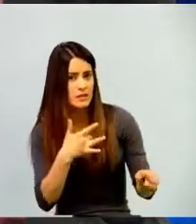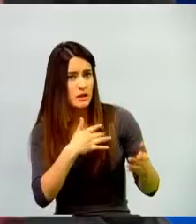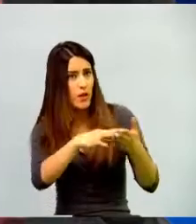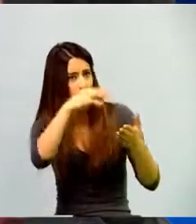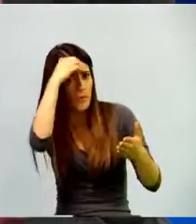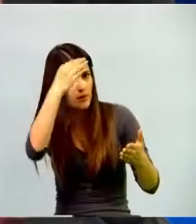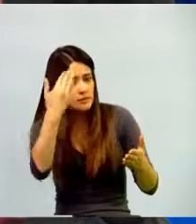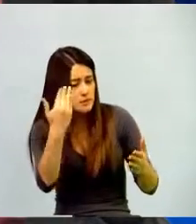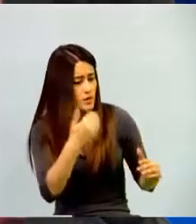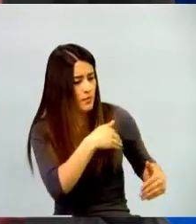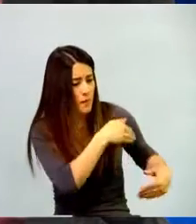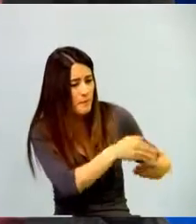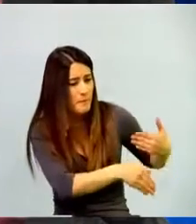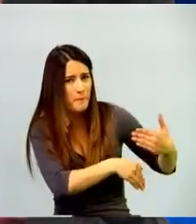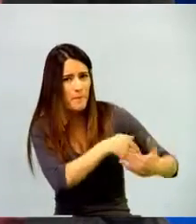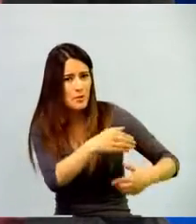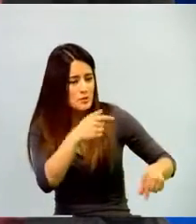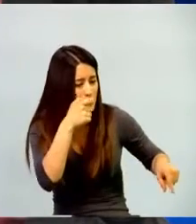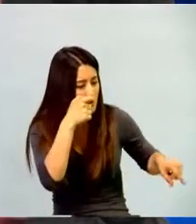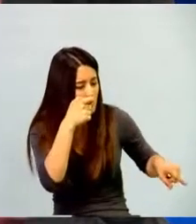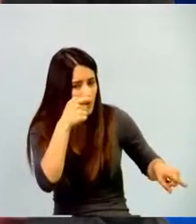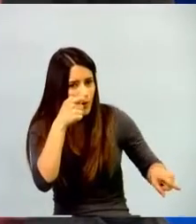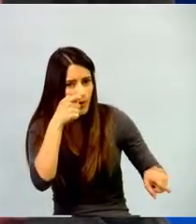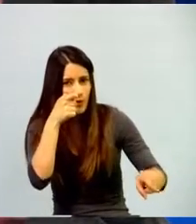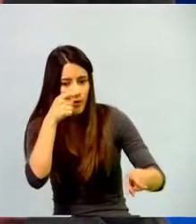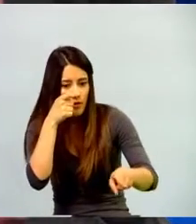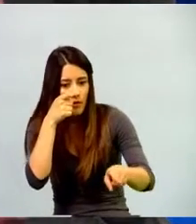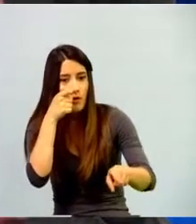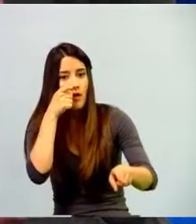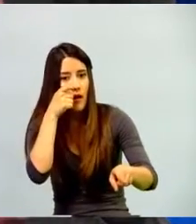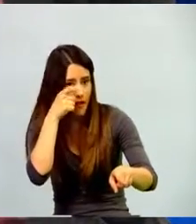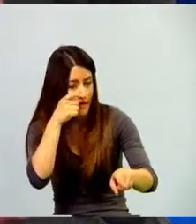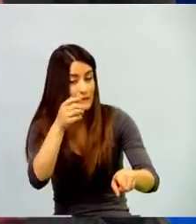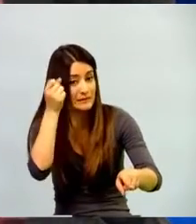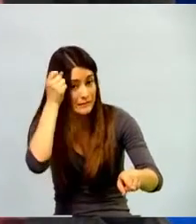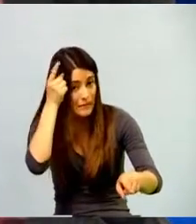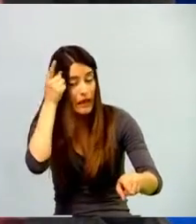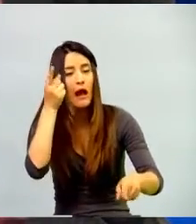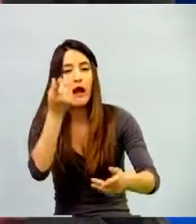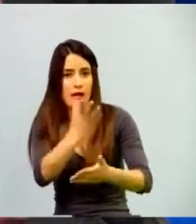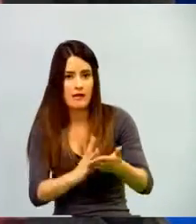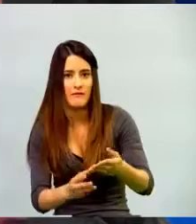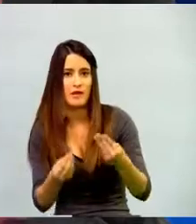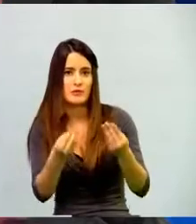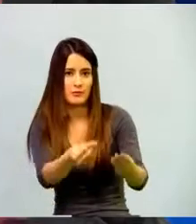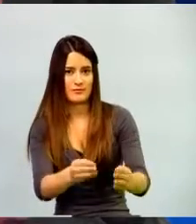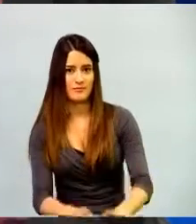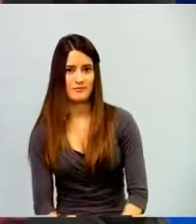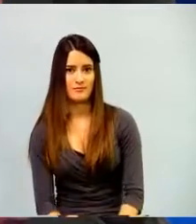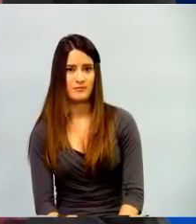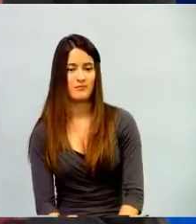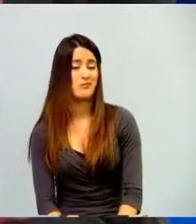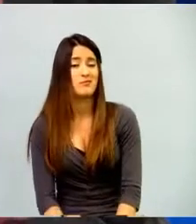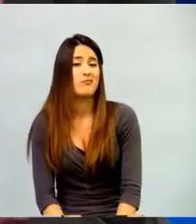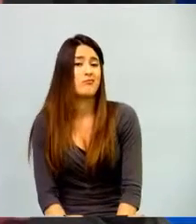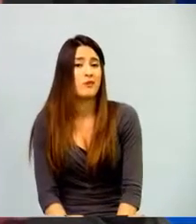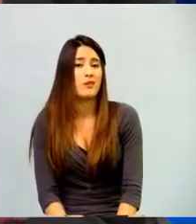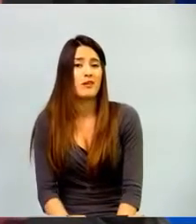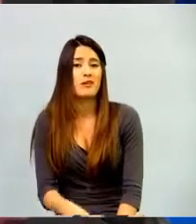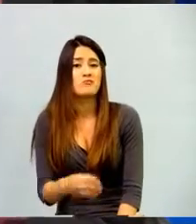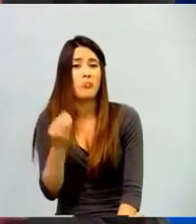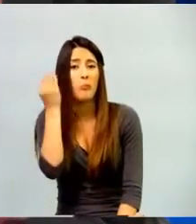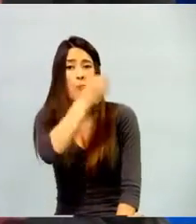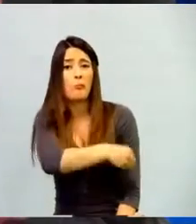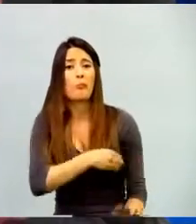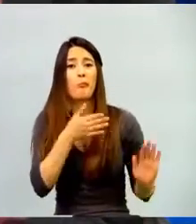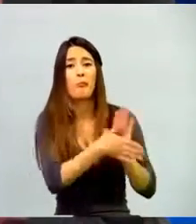simplemente lo que nosotros estamos haciendo es transmitiendo conocimientos, es decir, una forma muy llenar ahí un contenido